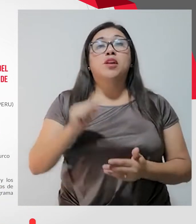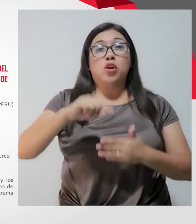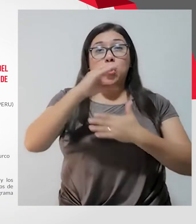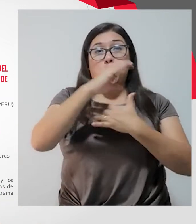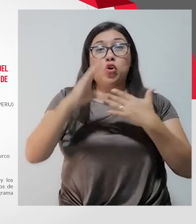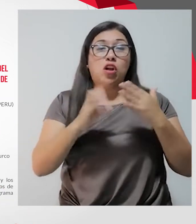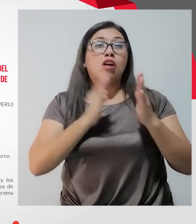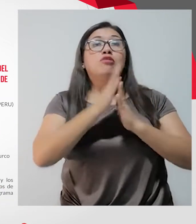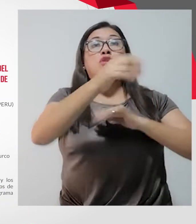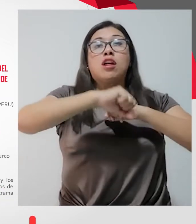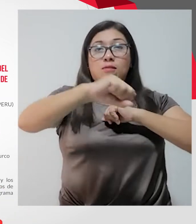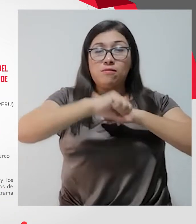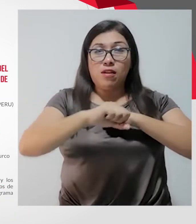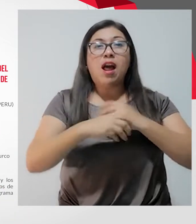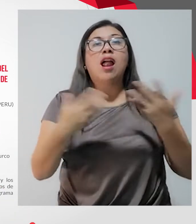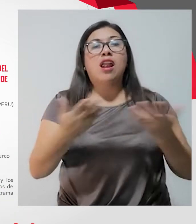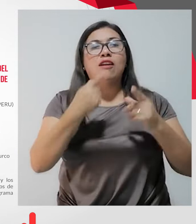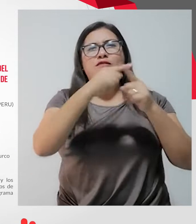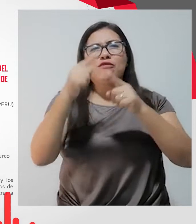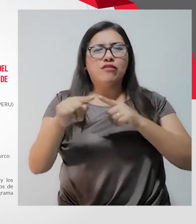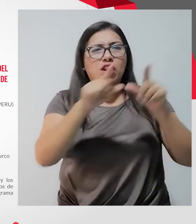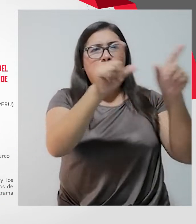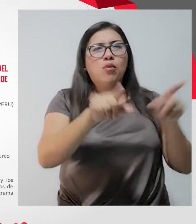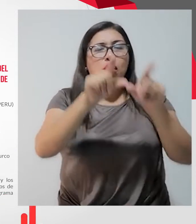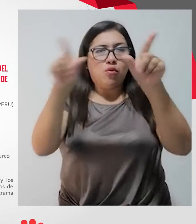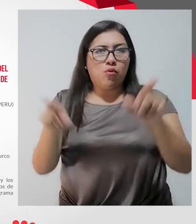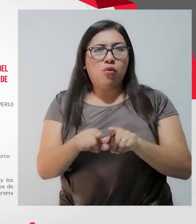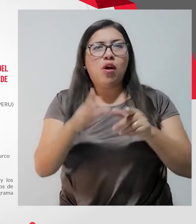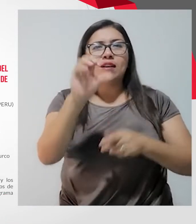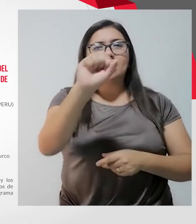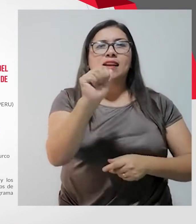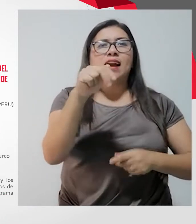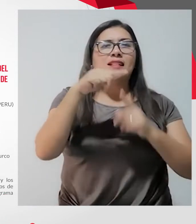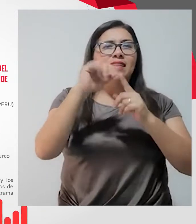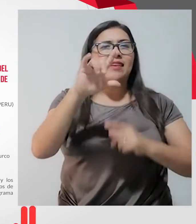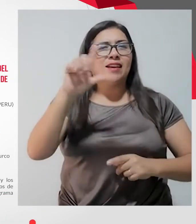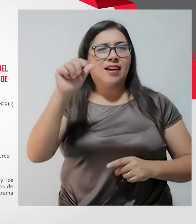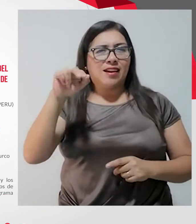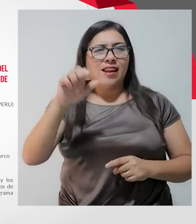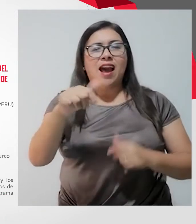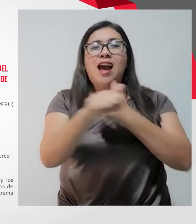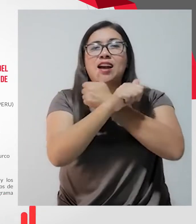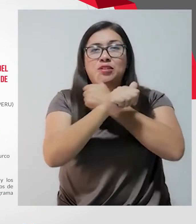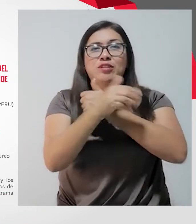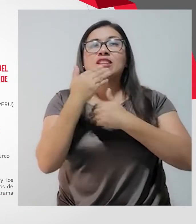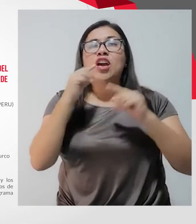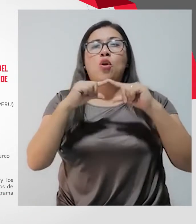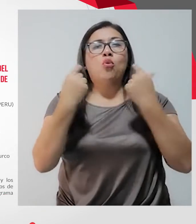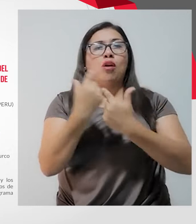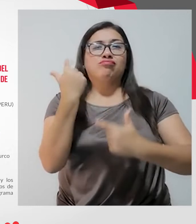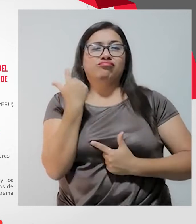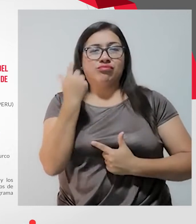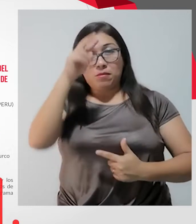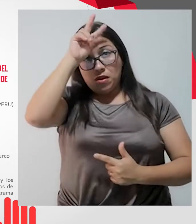estuvo presente en la campaña cívica multisectorial en el distrito de Santillana, en Ayacucho, organizado por el Comando